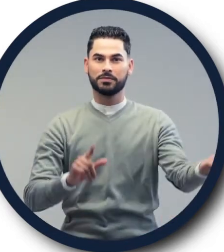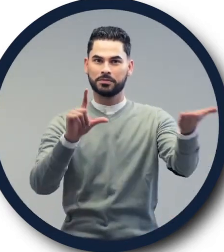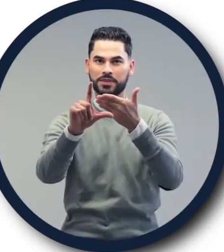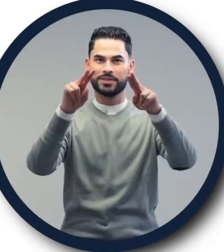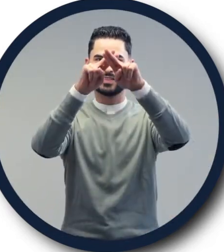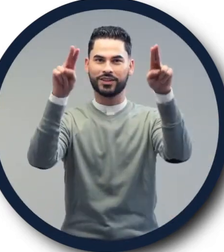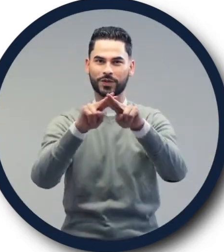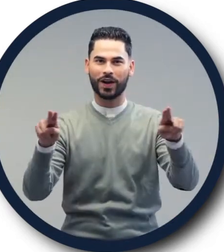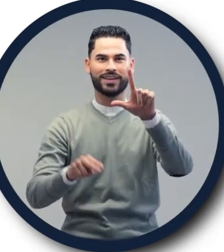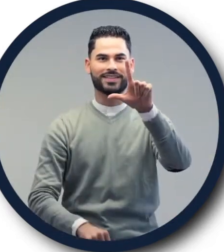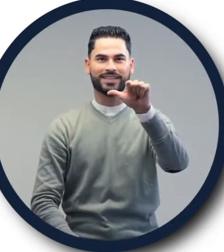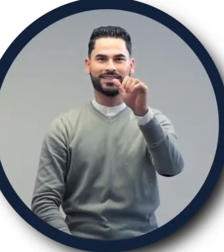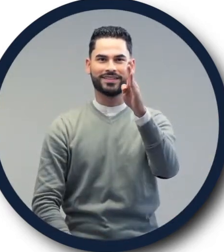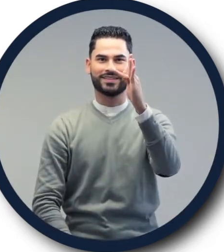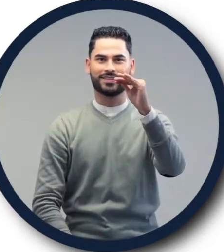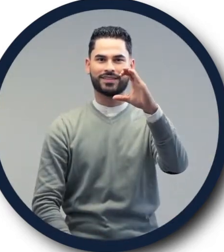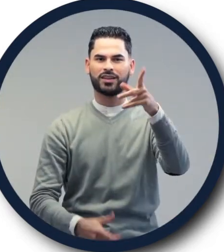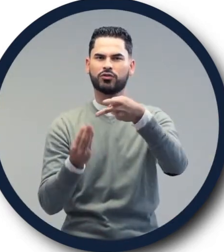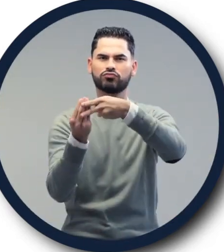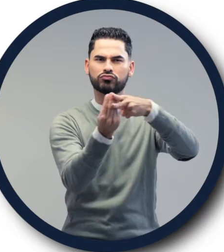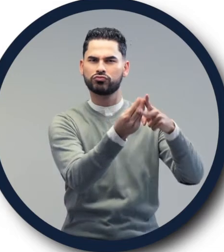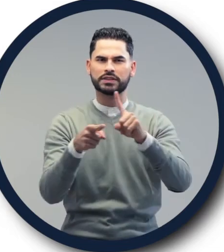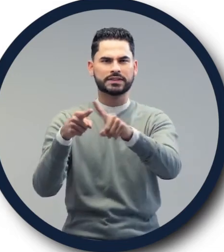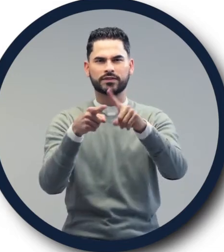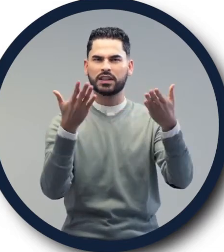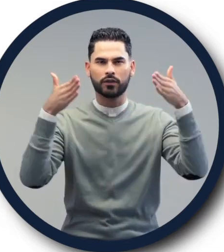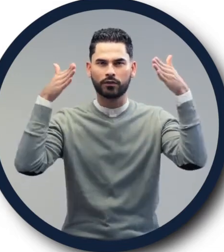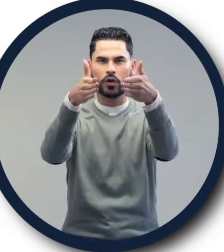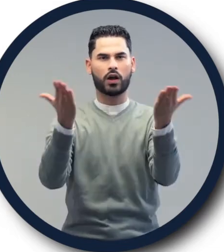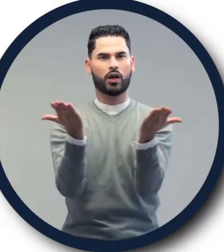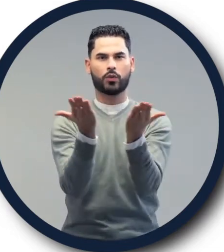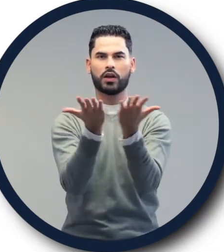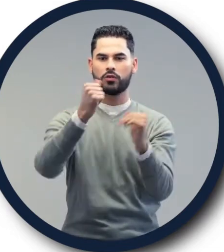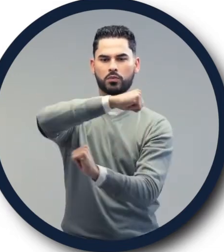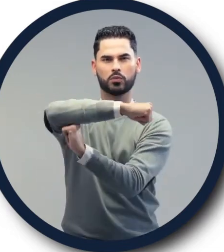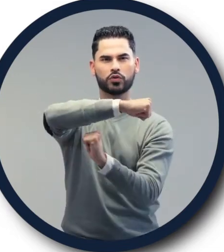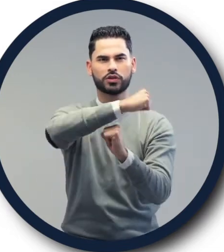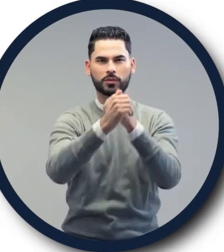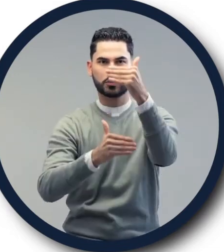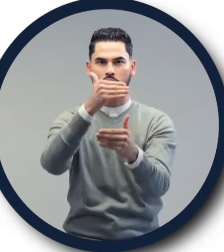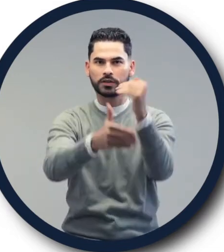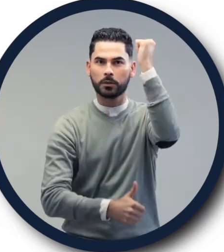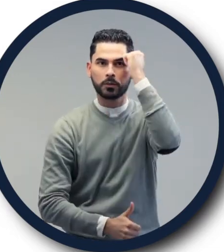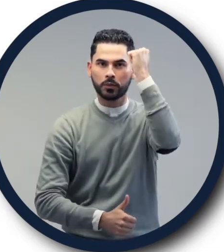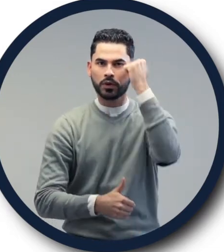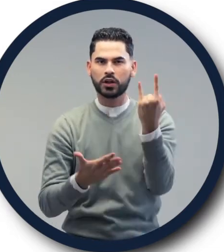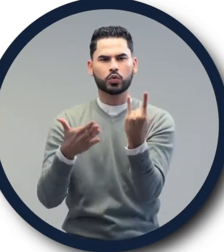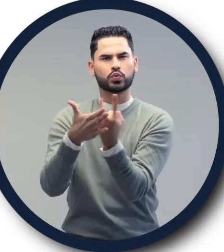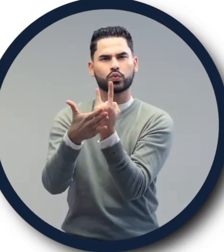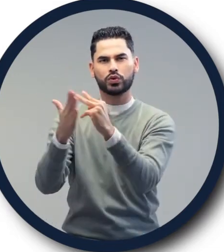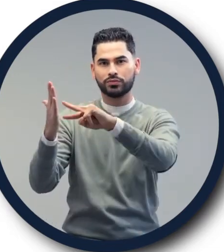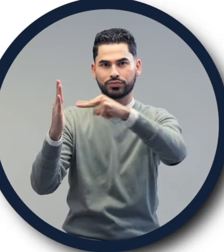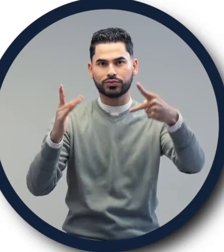Bienvenidos a LabTIC, una caja de herramientas en la que encontrarás contenidos educativos diseñados para fortalecer los